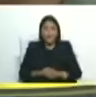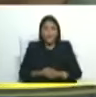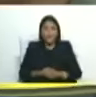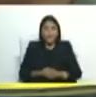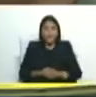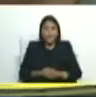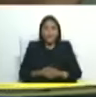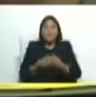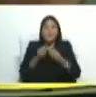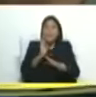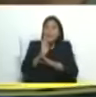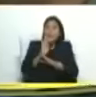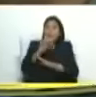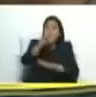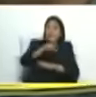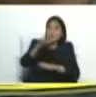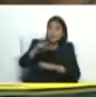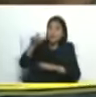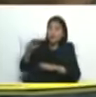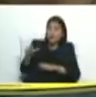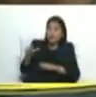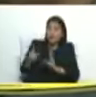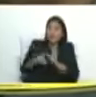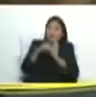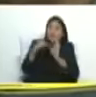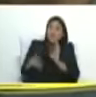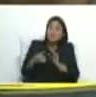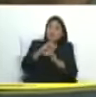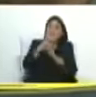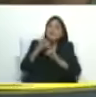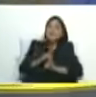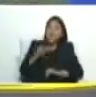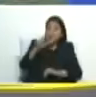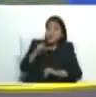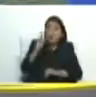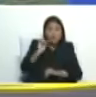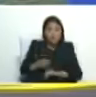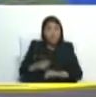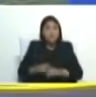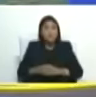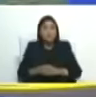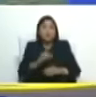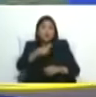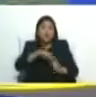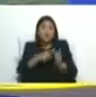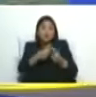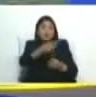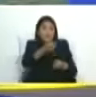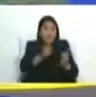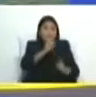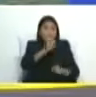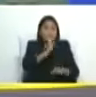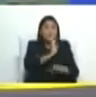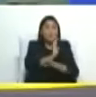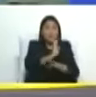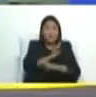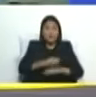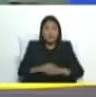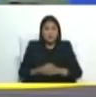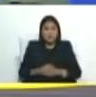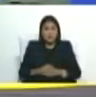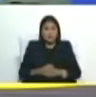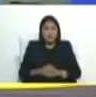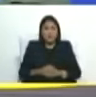plan para cuidar la seguridad el derecho a la felicidad cuidarlo porque siempre hay